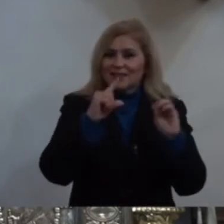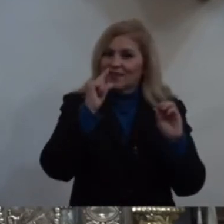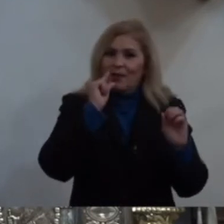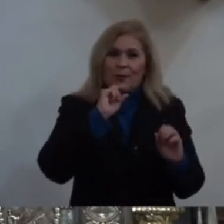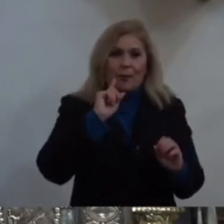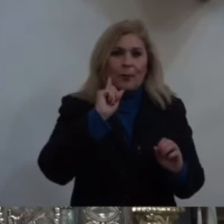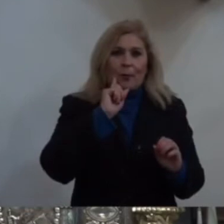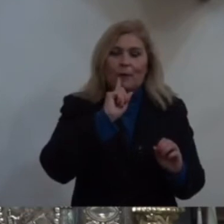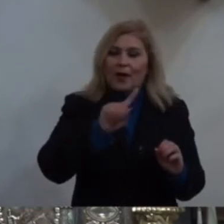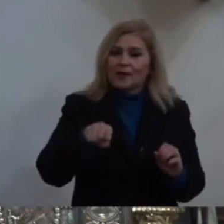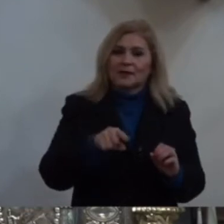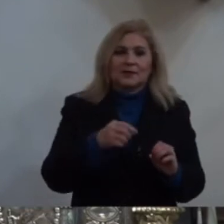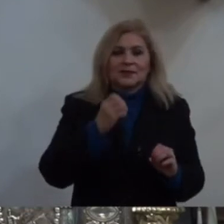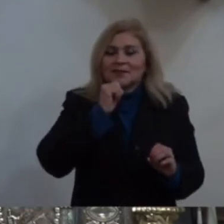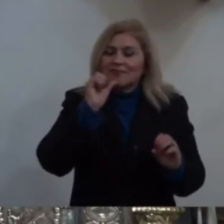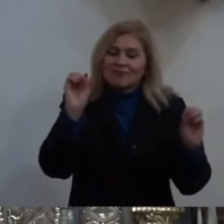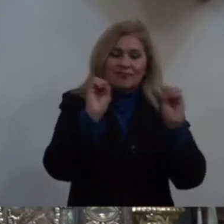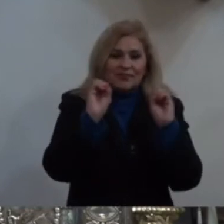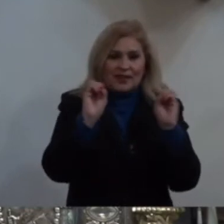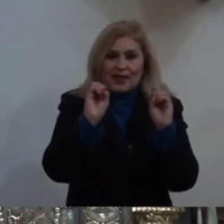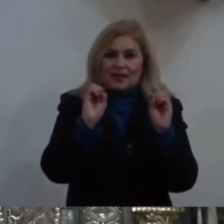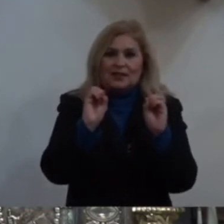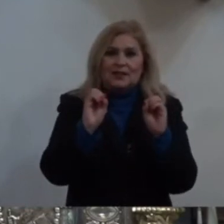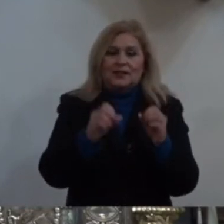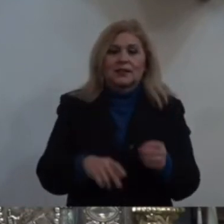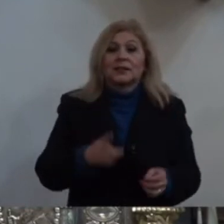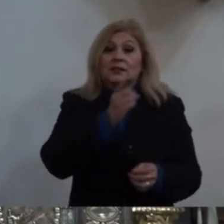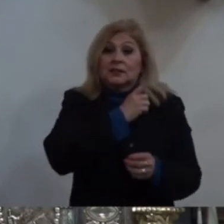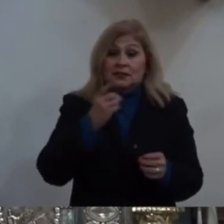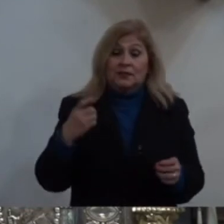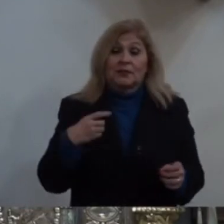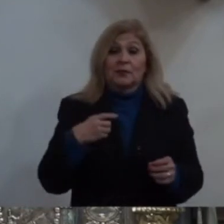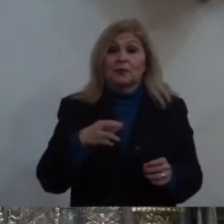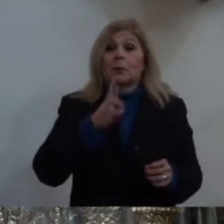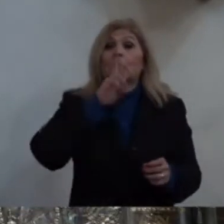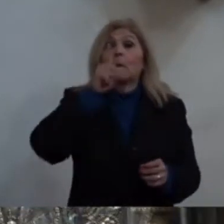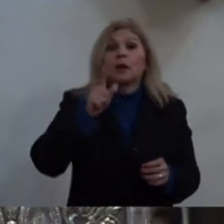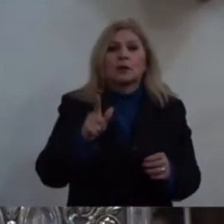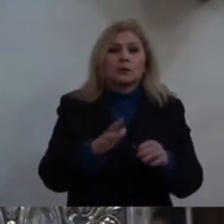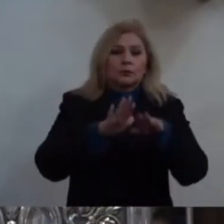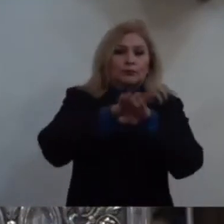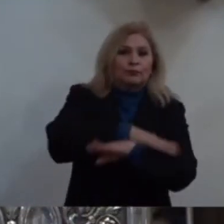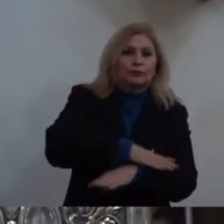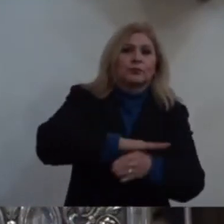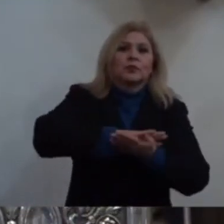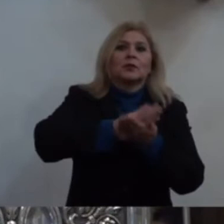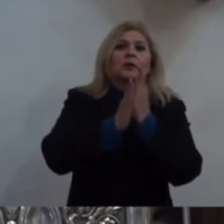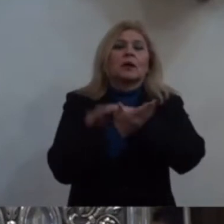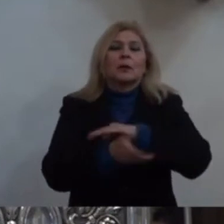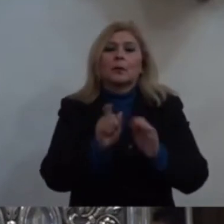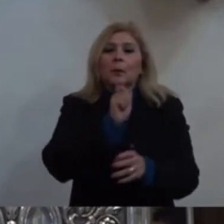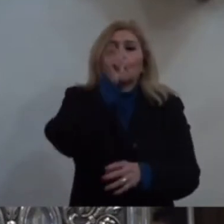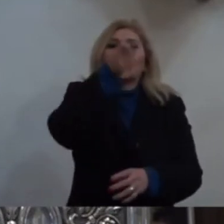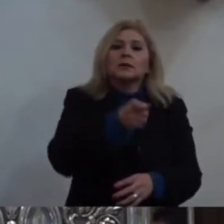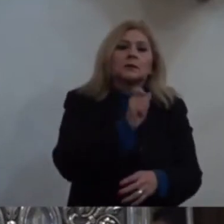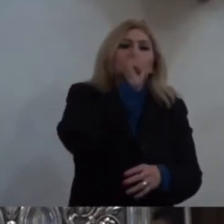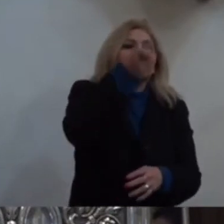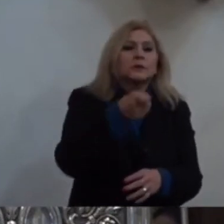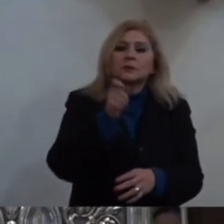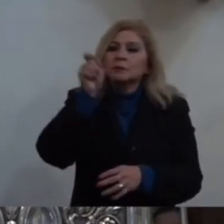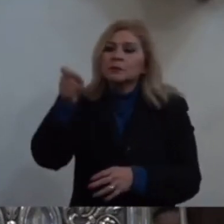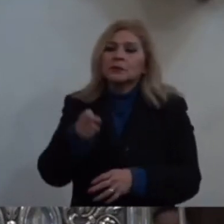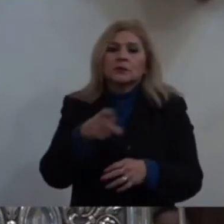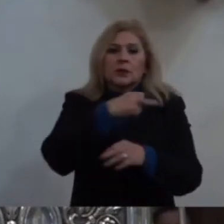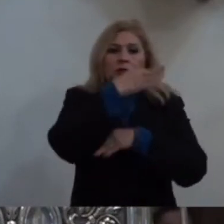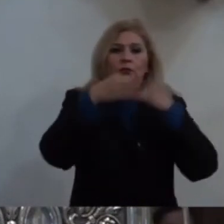Siempre una vida Debe ser Bendecida Hoy Nos encomendamos A la Virgen